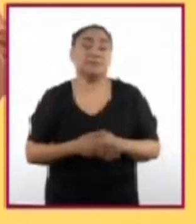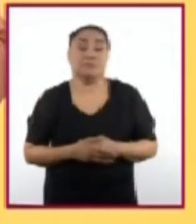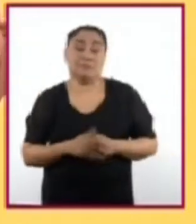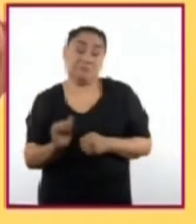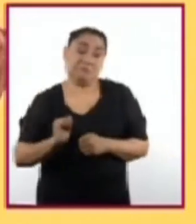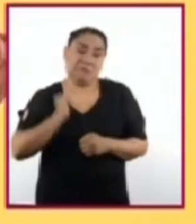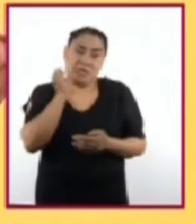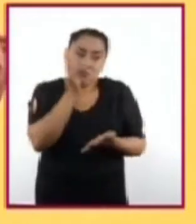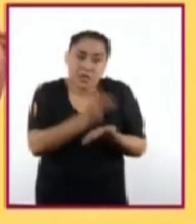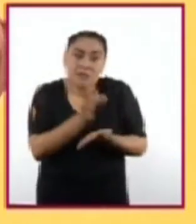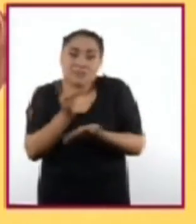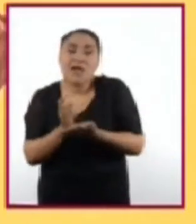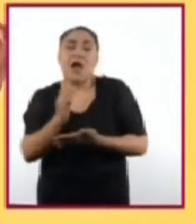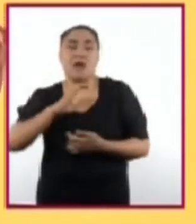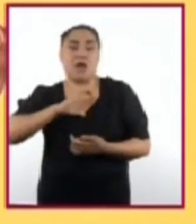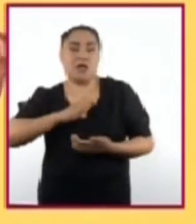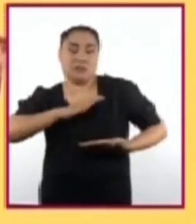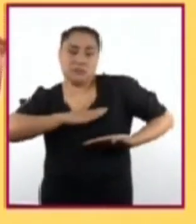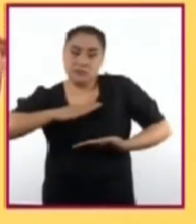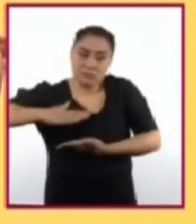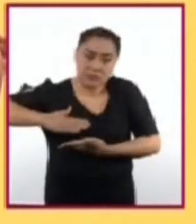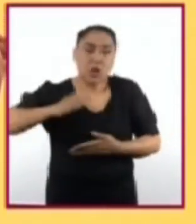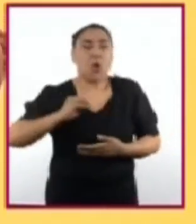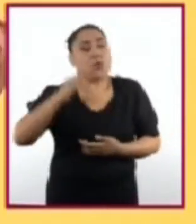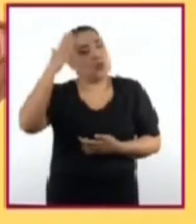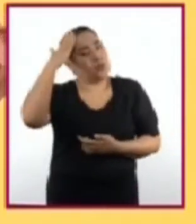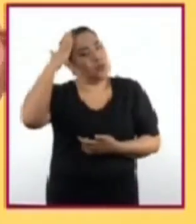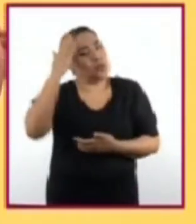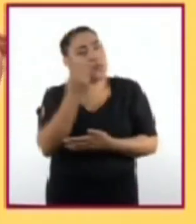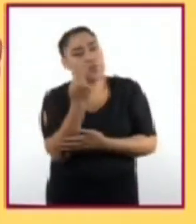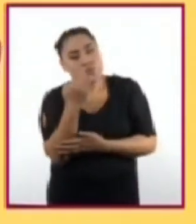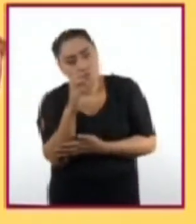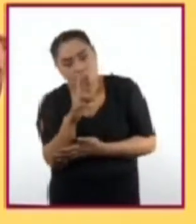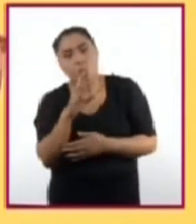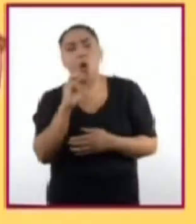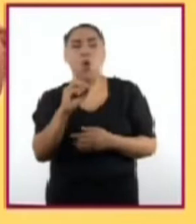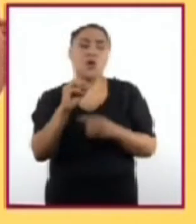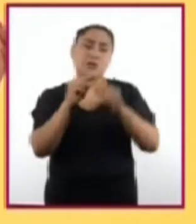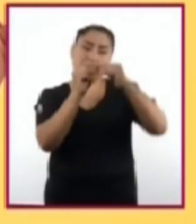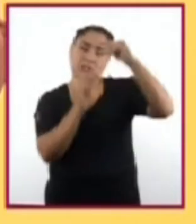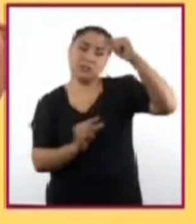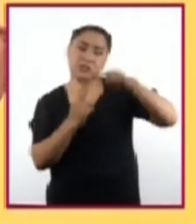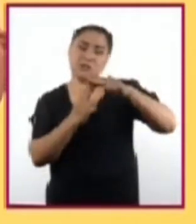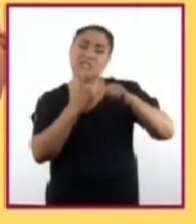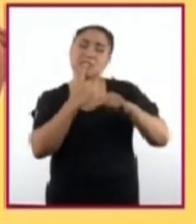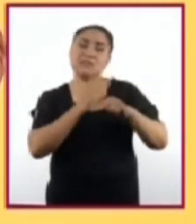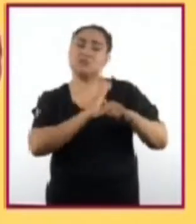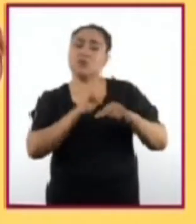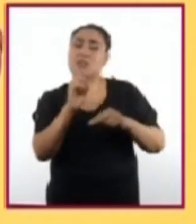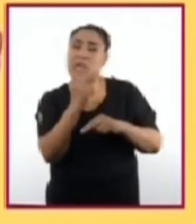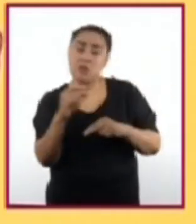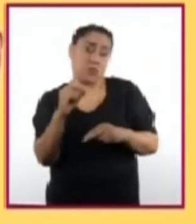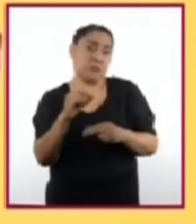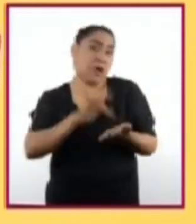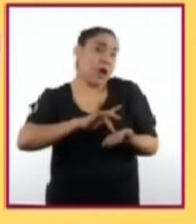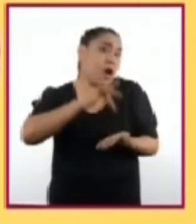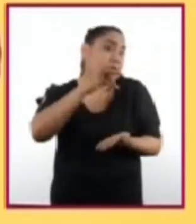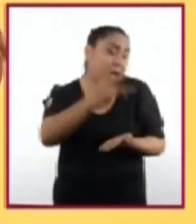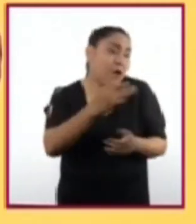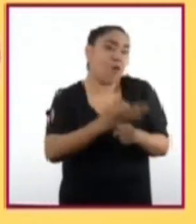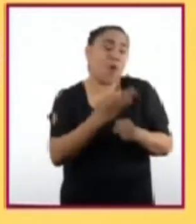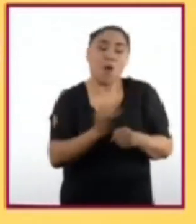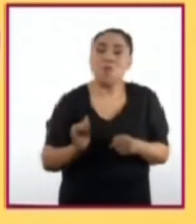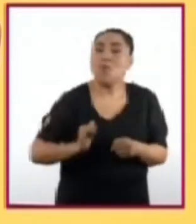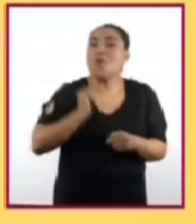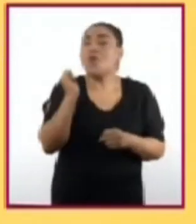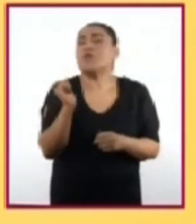oportuna del cáncer de mama, de tumores cerebrales o de lesiones en la columna vertebral no sería posible si no se hubieran aprovechado los